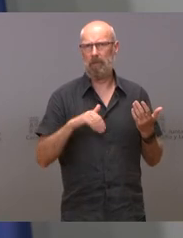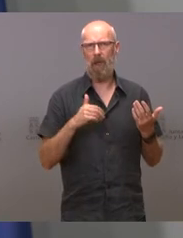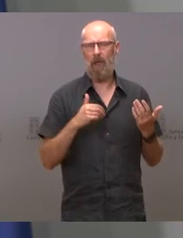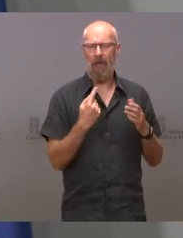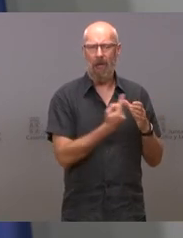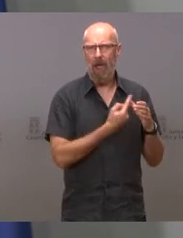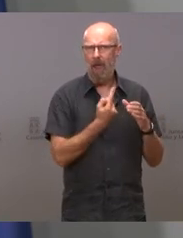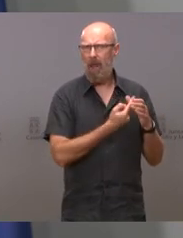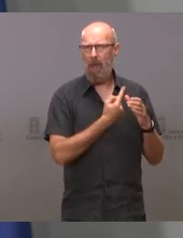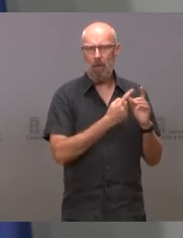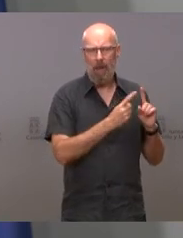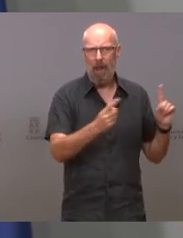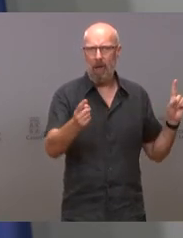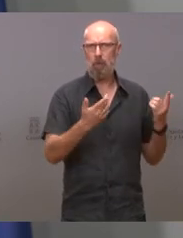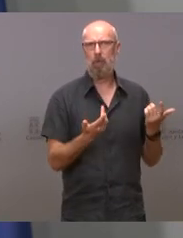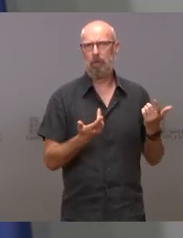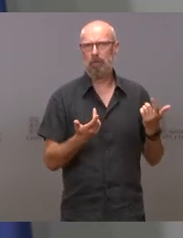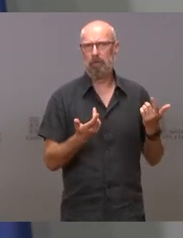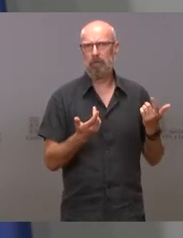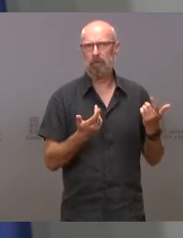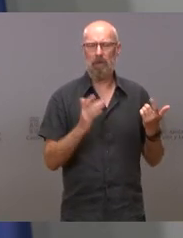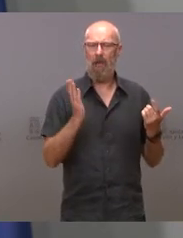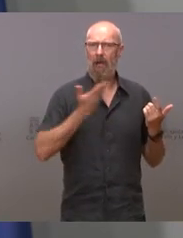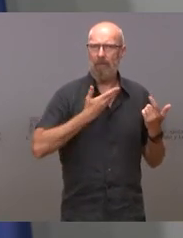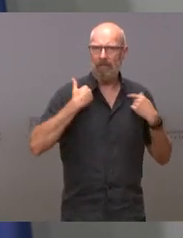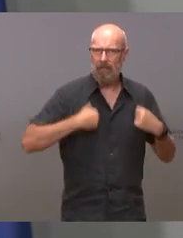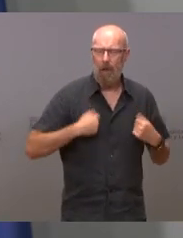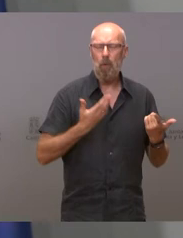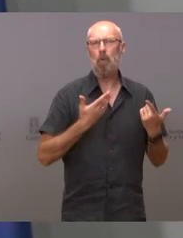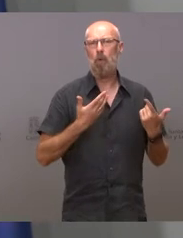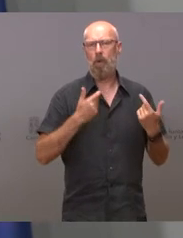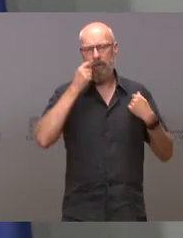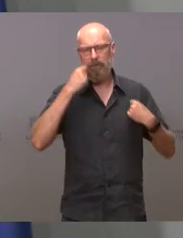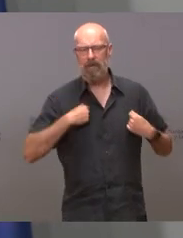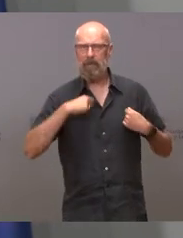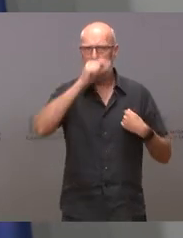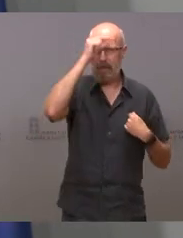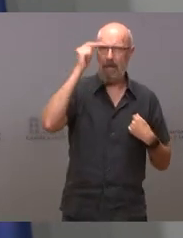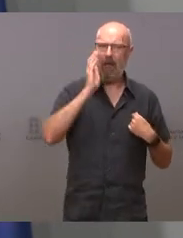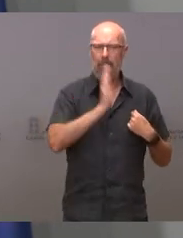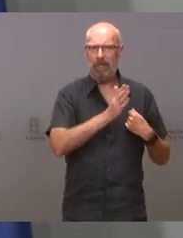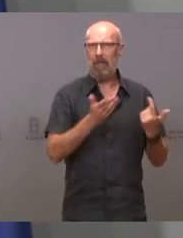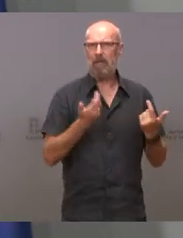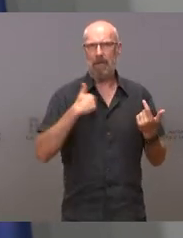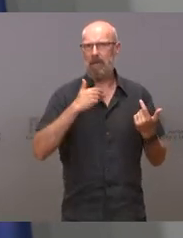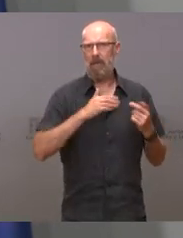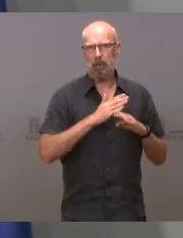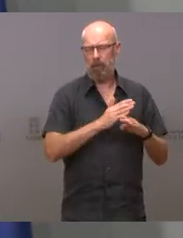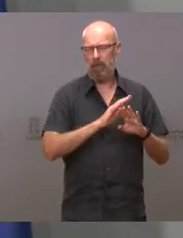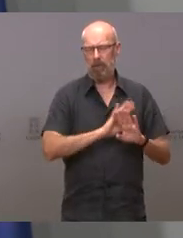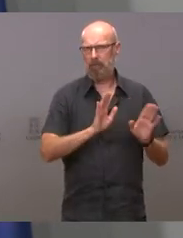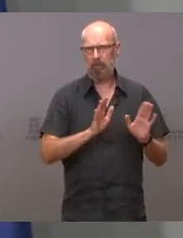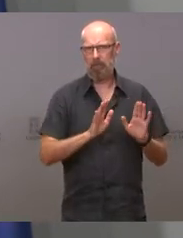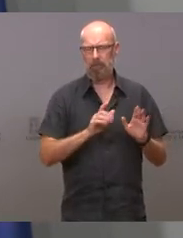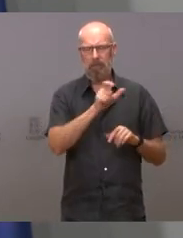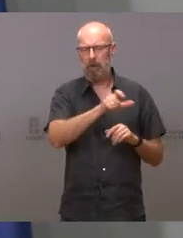aislamiento. Eso también tiene efectos en la salud física y mental de nuestros conciudadanos que viven en estas